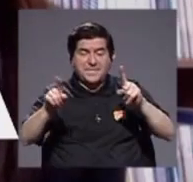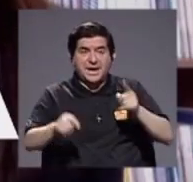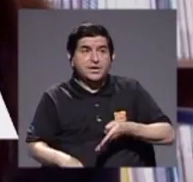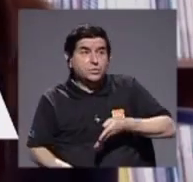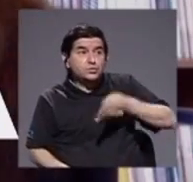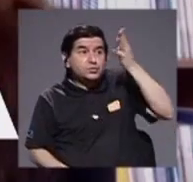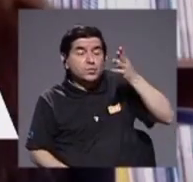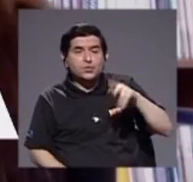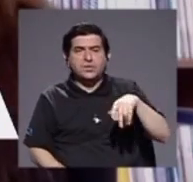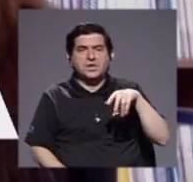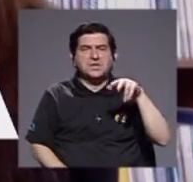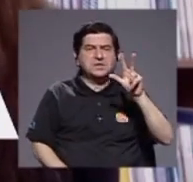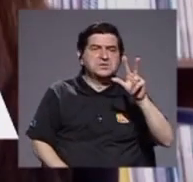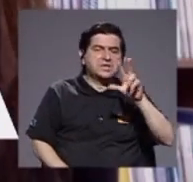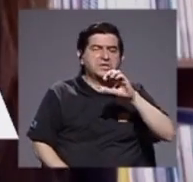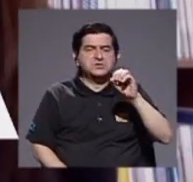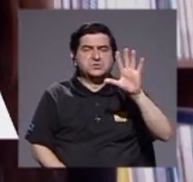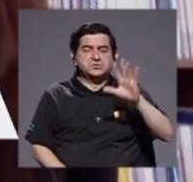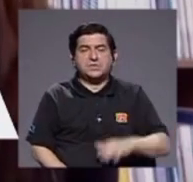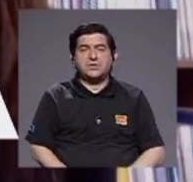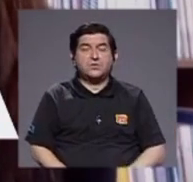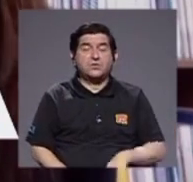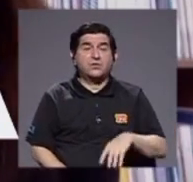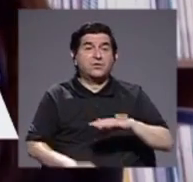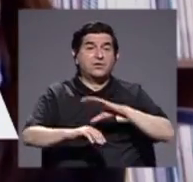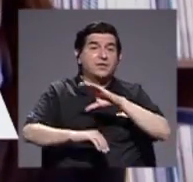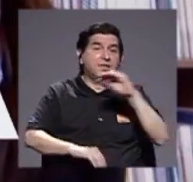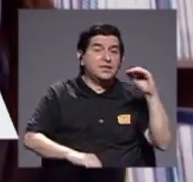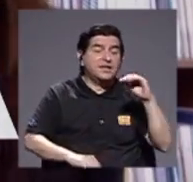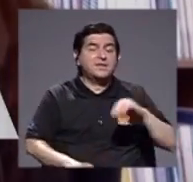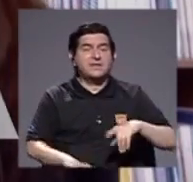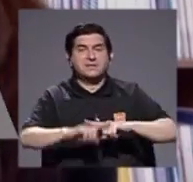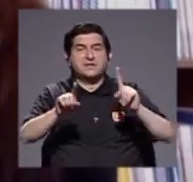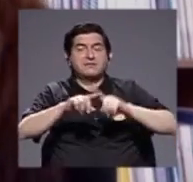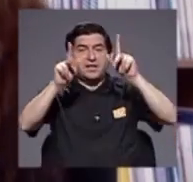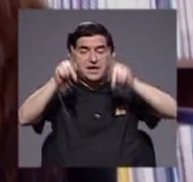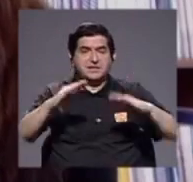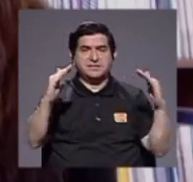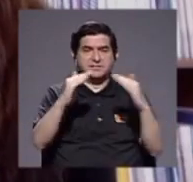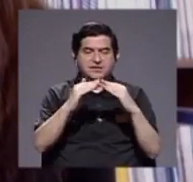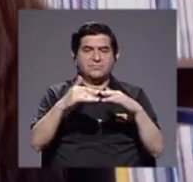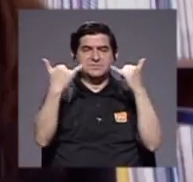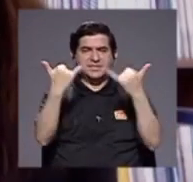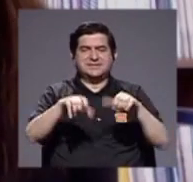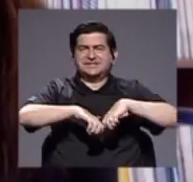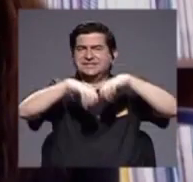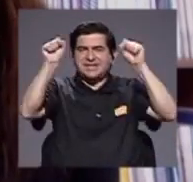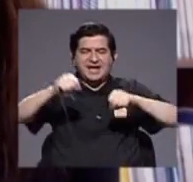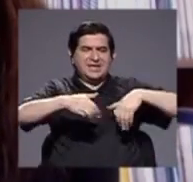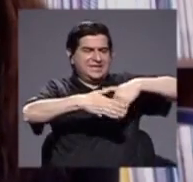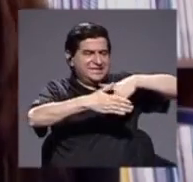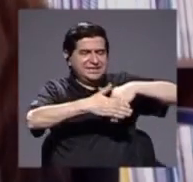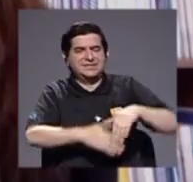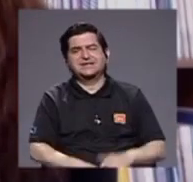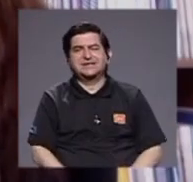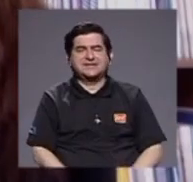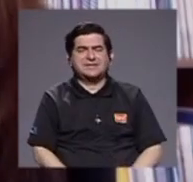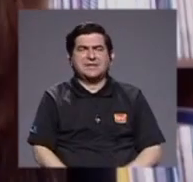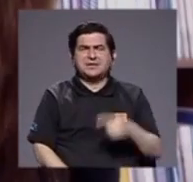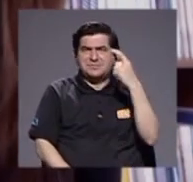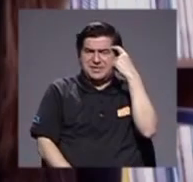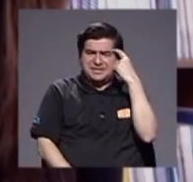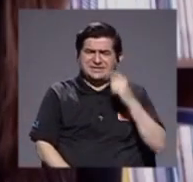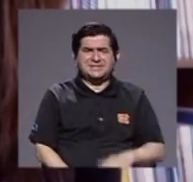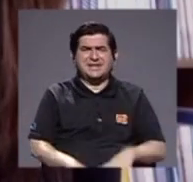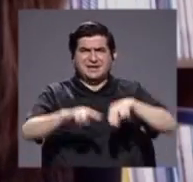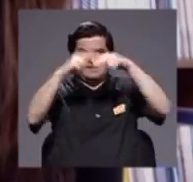Y si hay dos o más personas en la casa, como suele haber en los hogares, de ahí eso ya se pega, ¿verdad? Una internet de 3 o 5 megas ya se